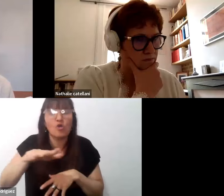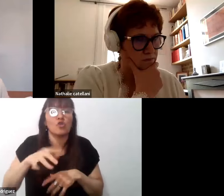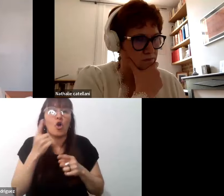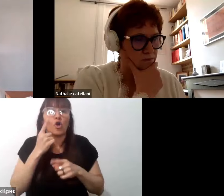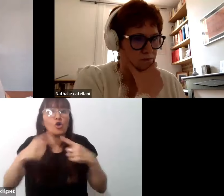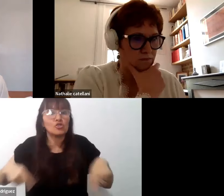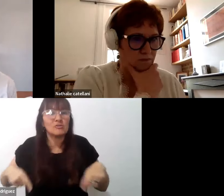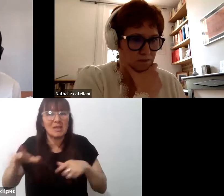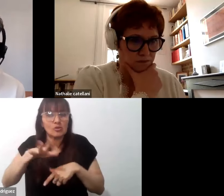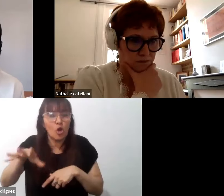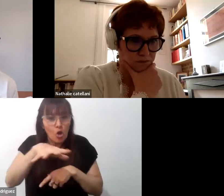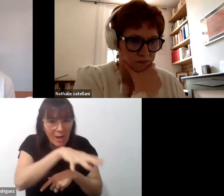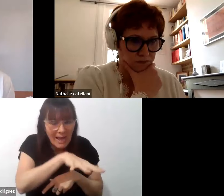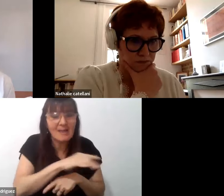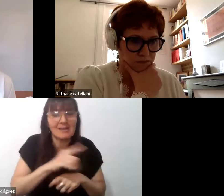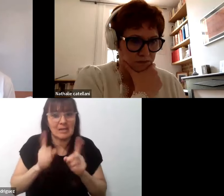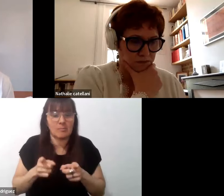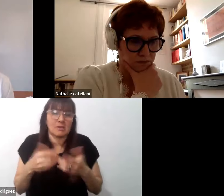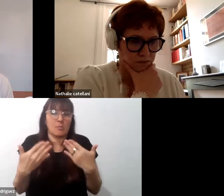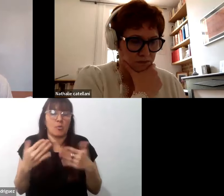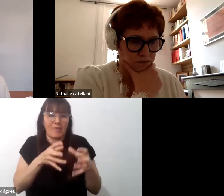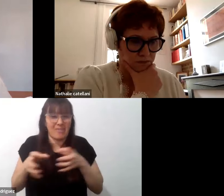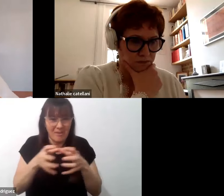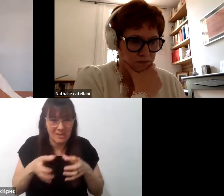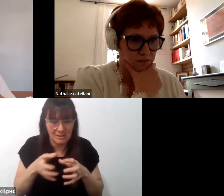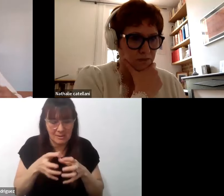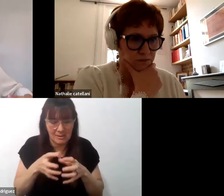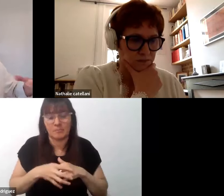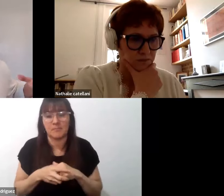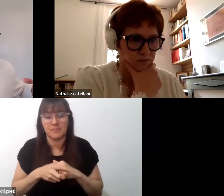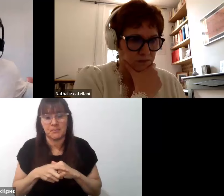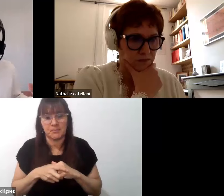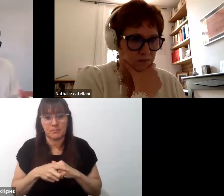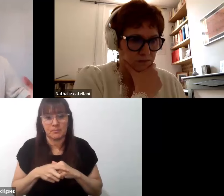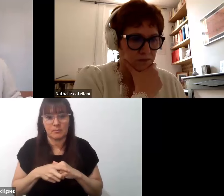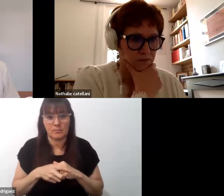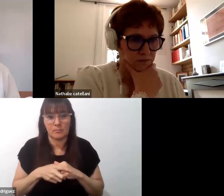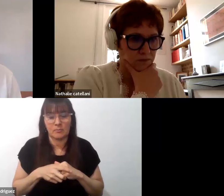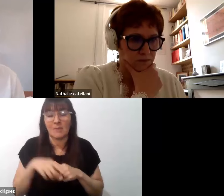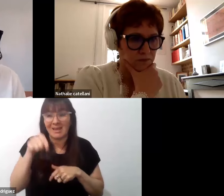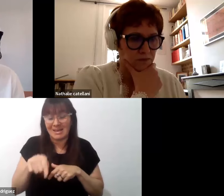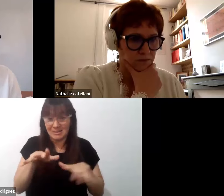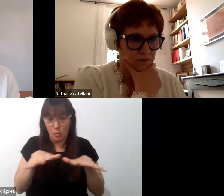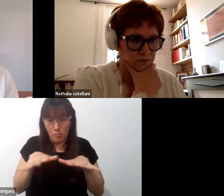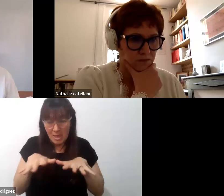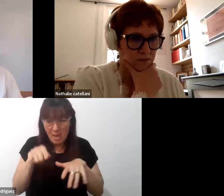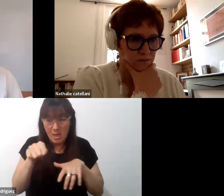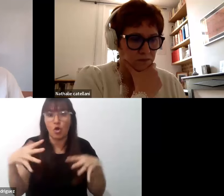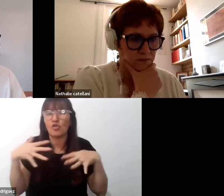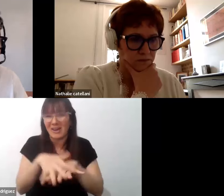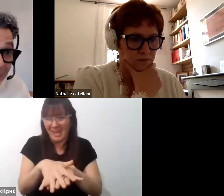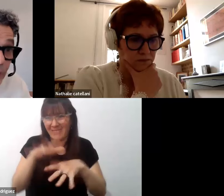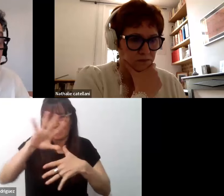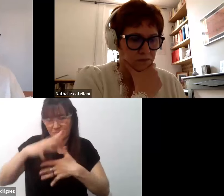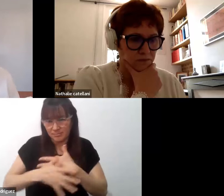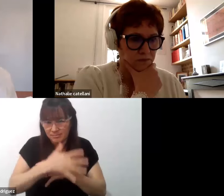locales que sin embargo puedan debatir principios generales. Este movimiento, esta red iberoamericana también